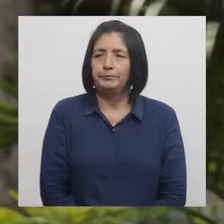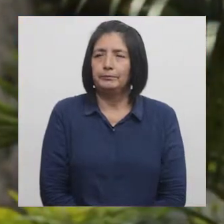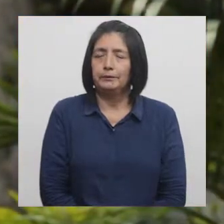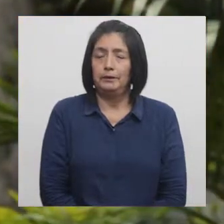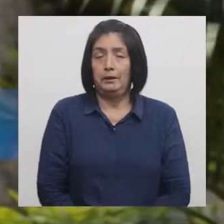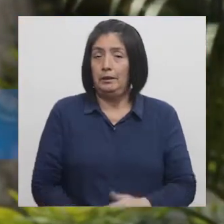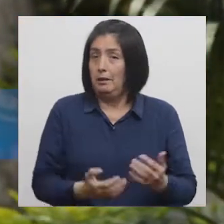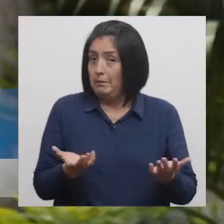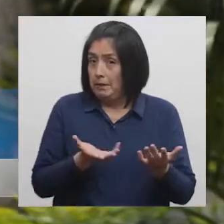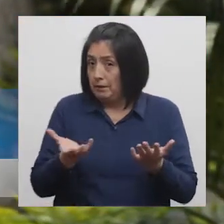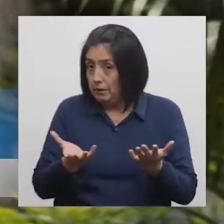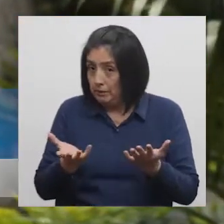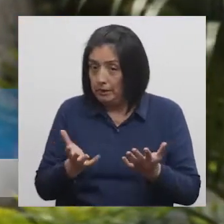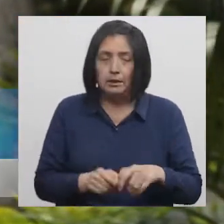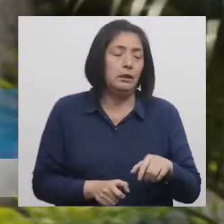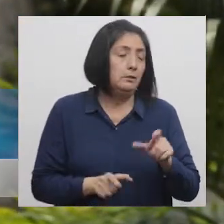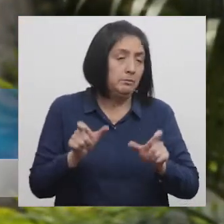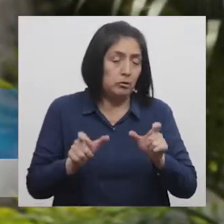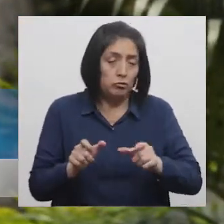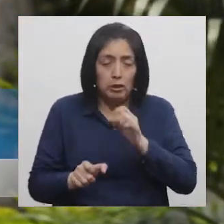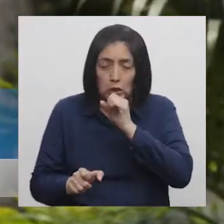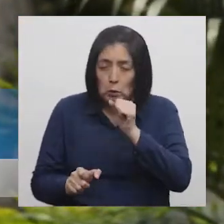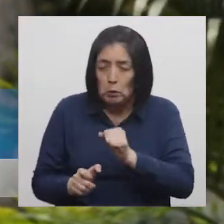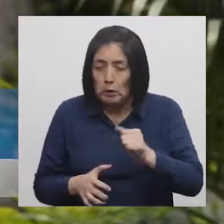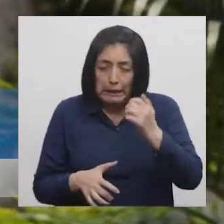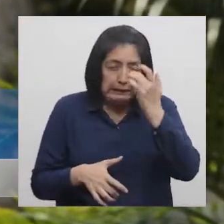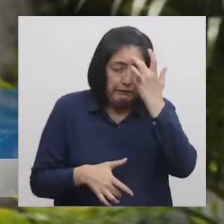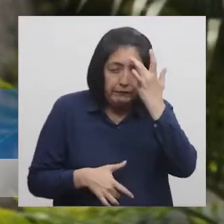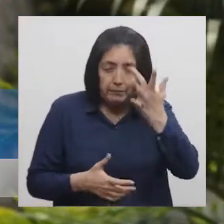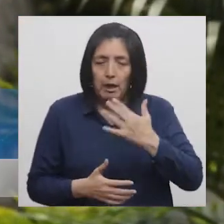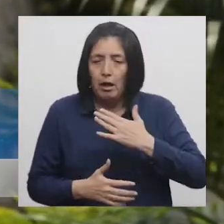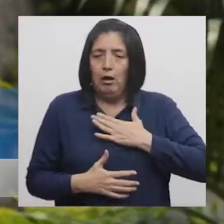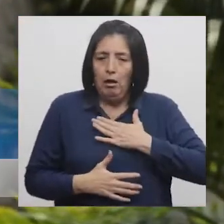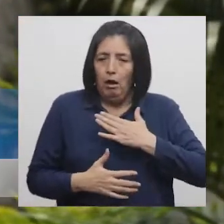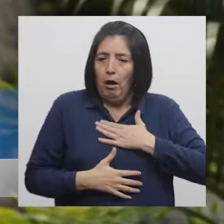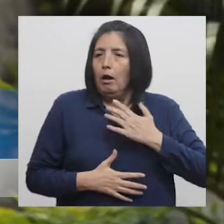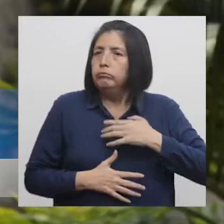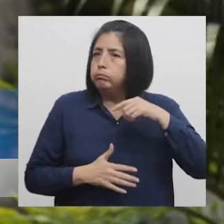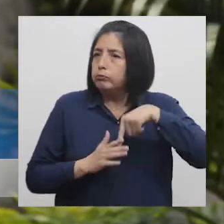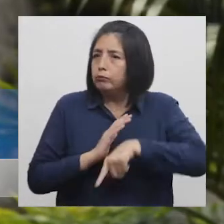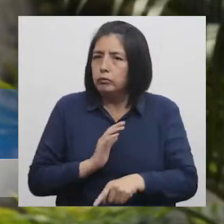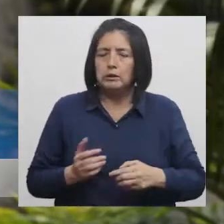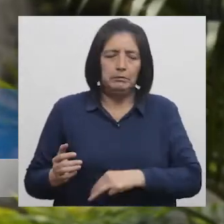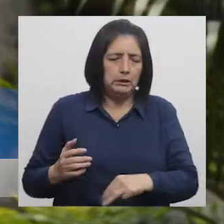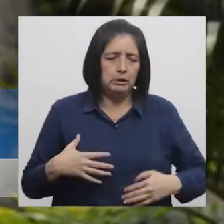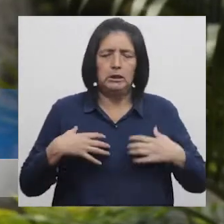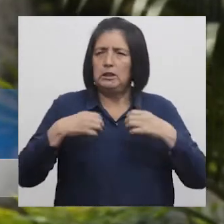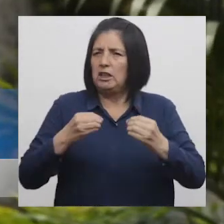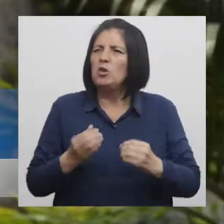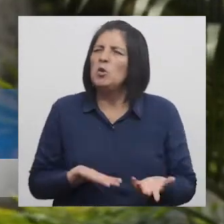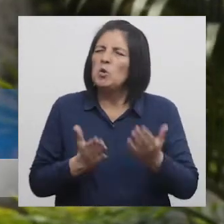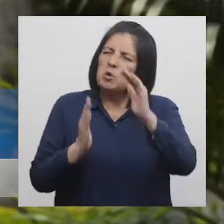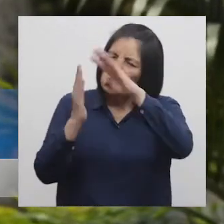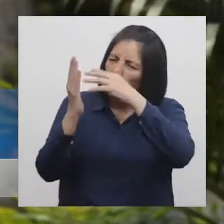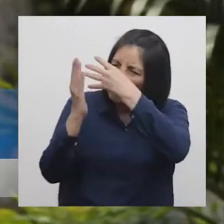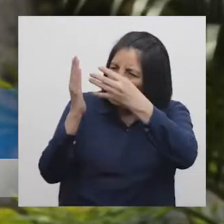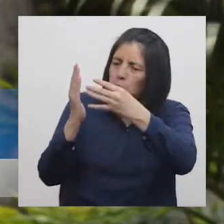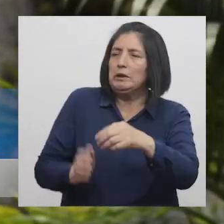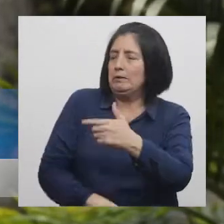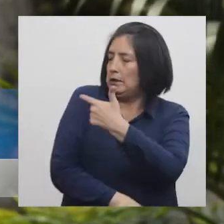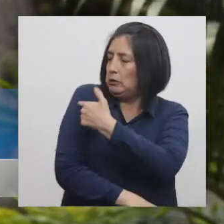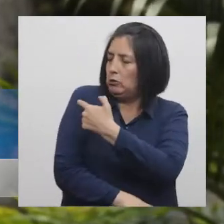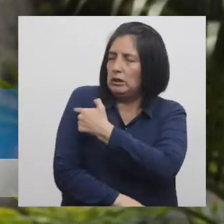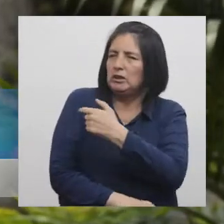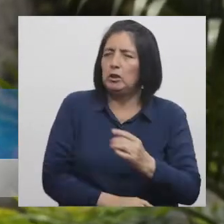Para atender y proteger a los adultos mayores frente a las enfermedades respiratorias agudas, el Ministerio de Salud incluyó en el esquema nacional de vacunación